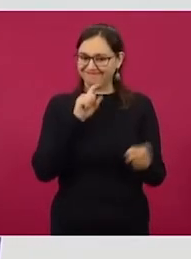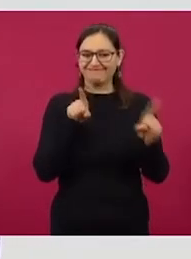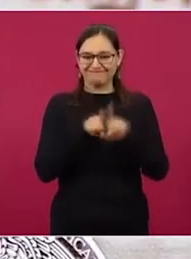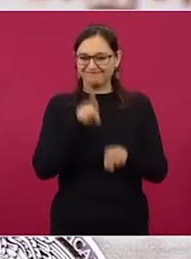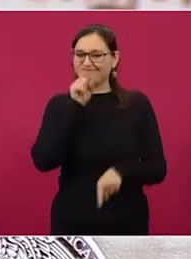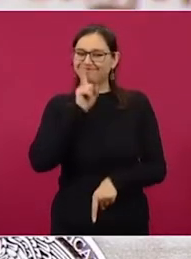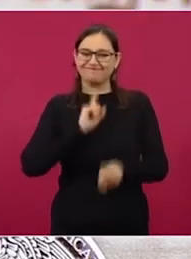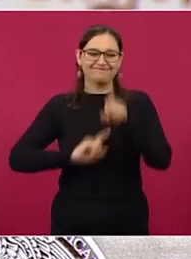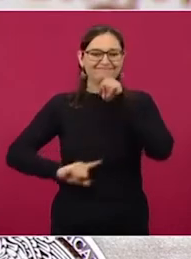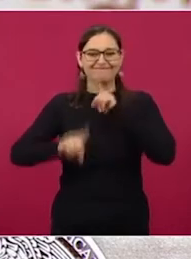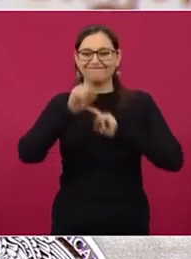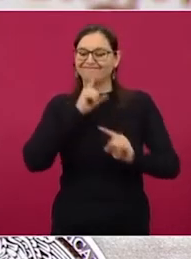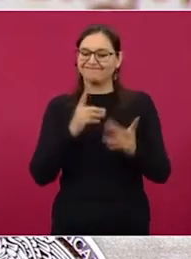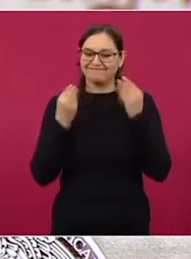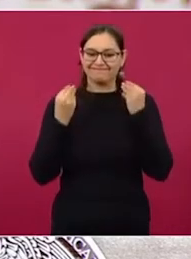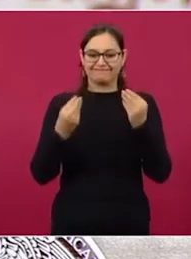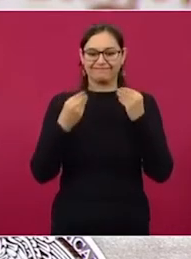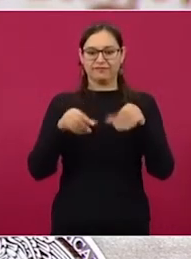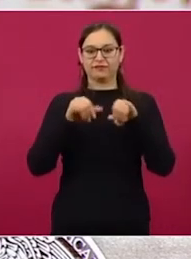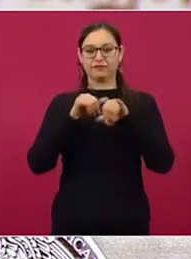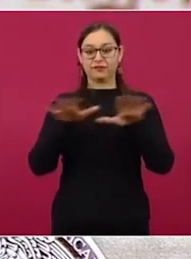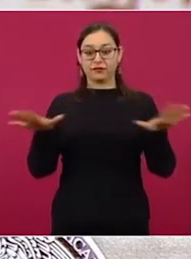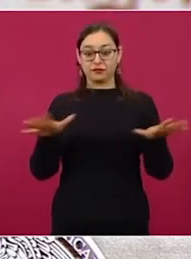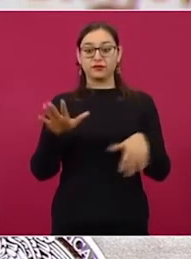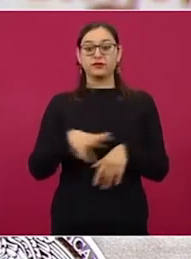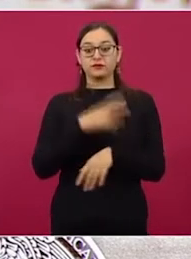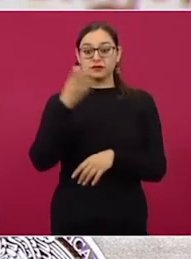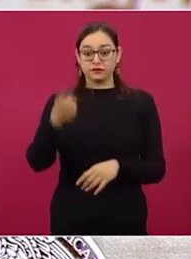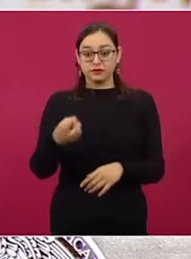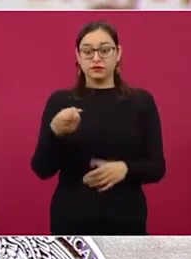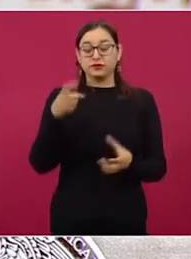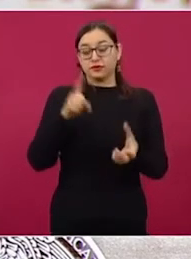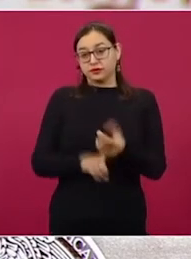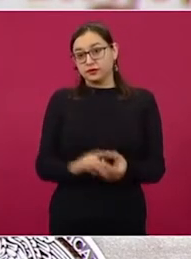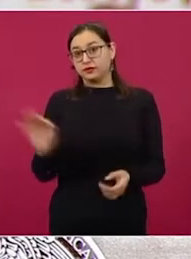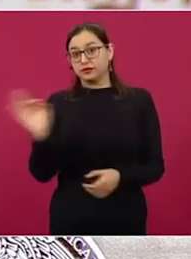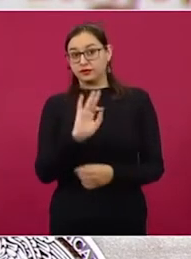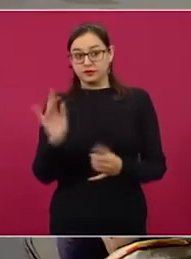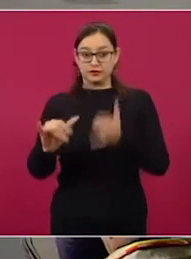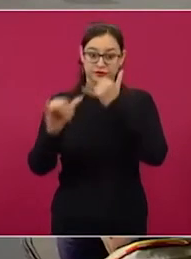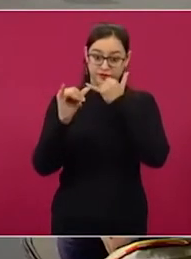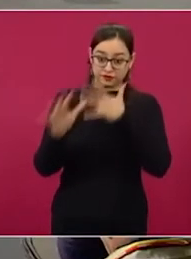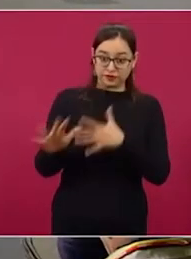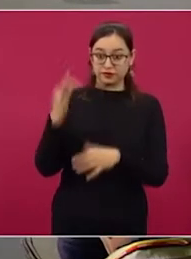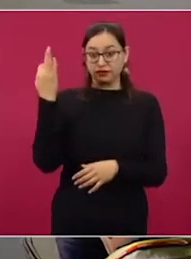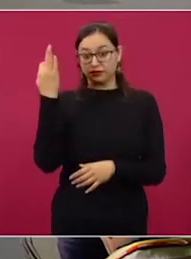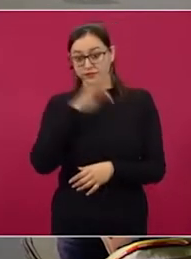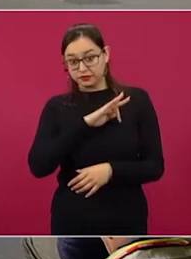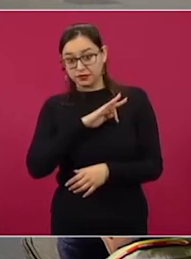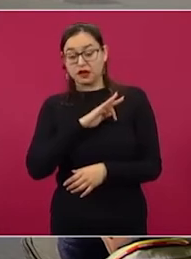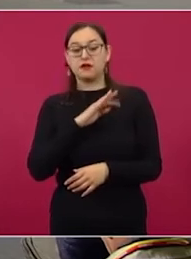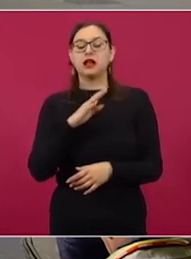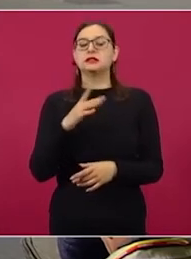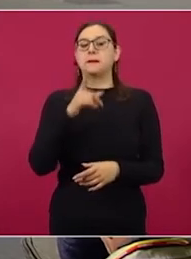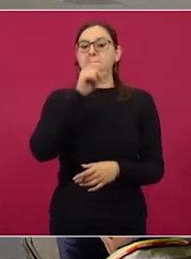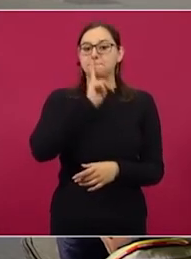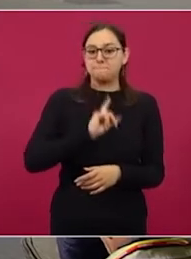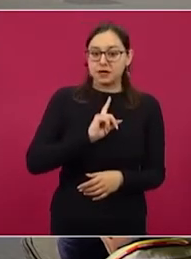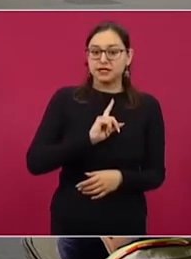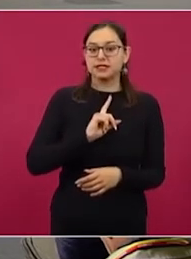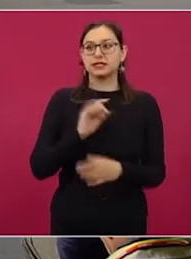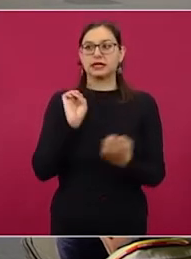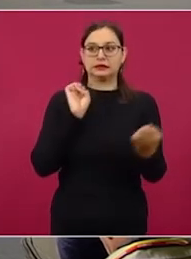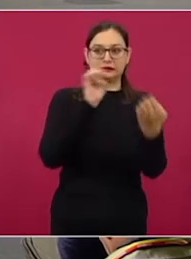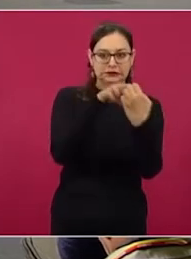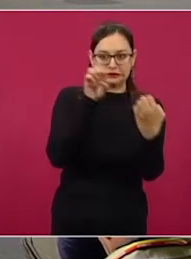Por ello, este espacio alerta de fraudes mediante páginas de Internet falsas, apócrifas, que intentan